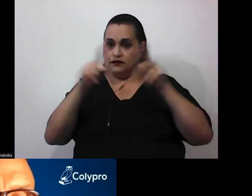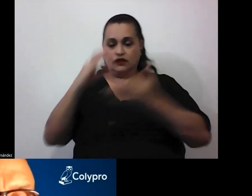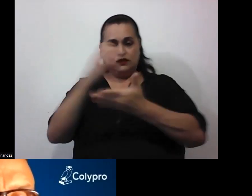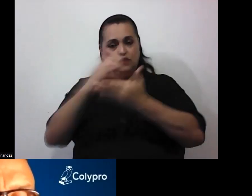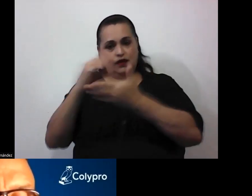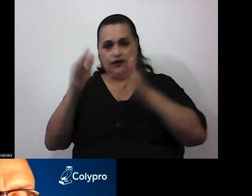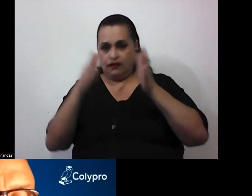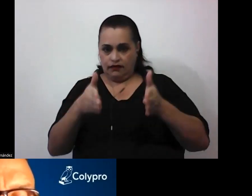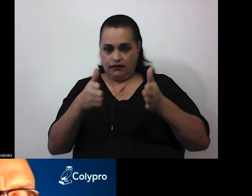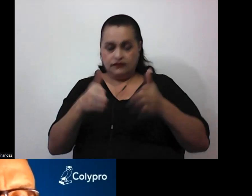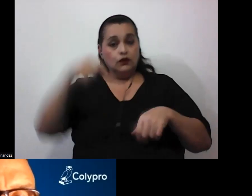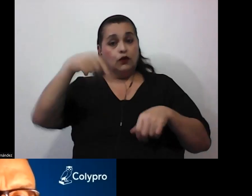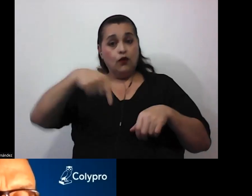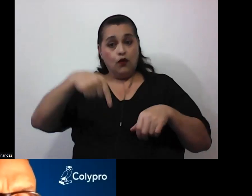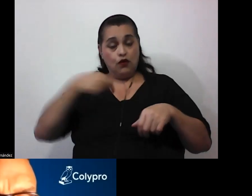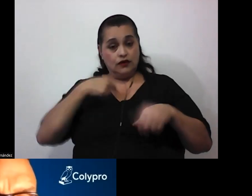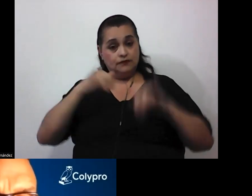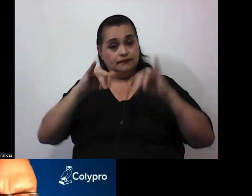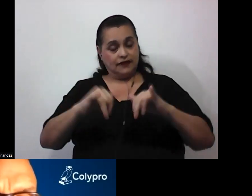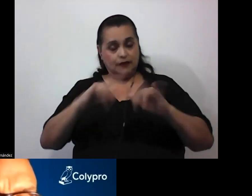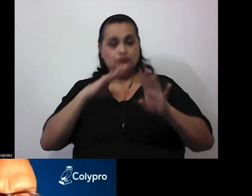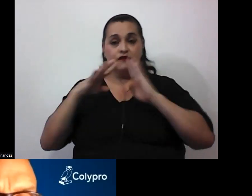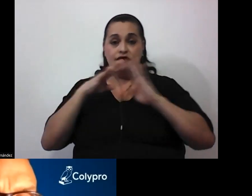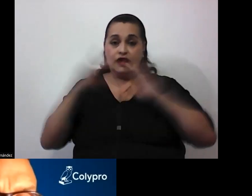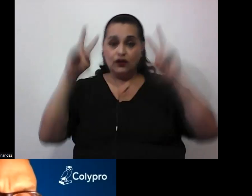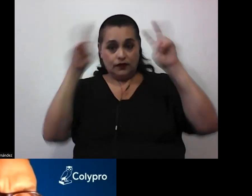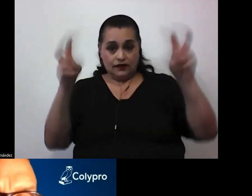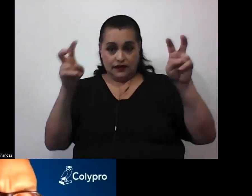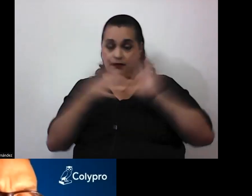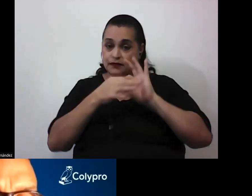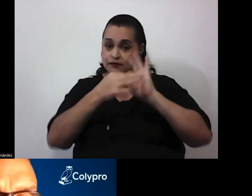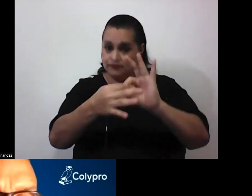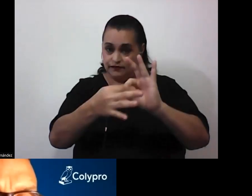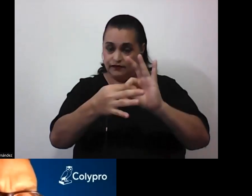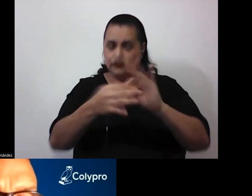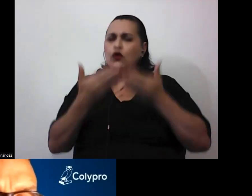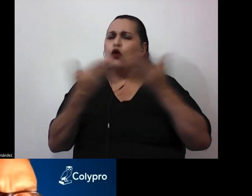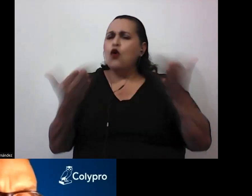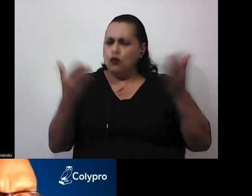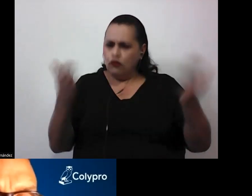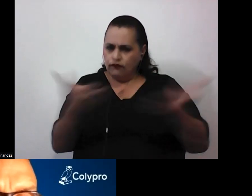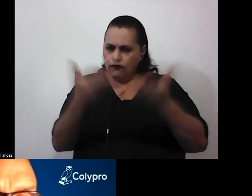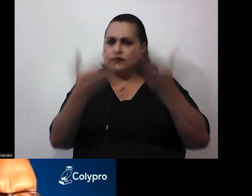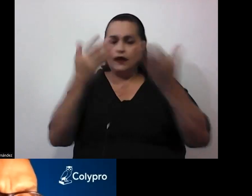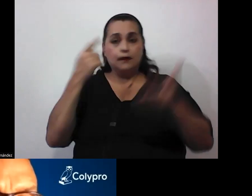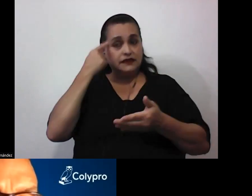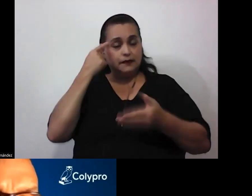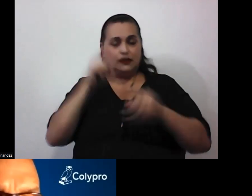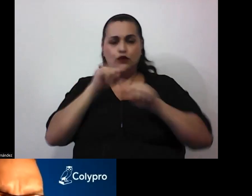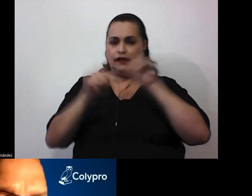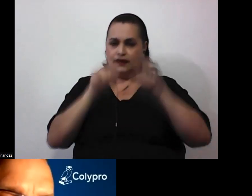Hoy estaremos abordando la temática referente a cómo fomentar el pensamiento crítico,